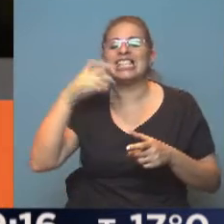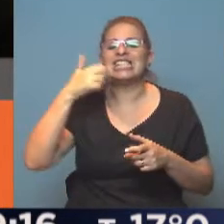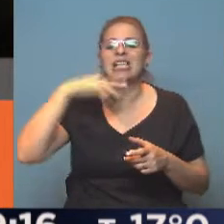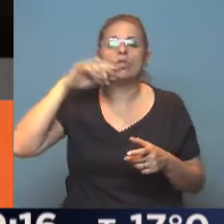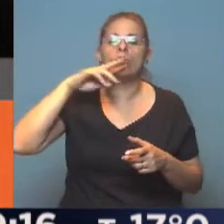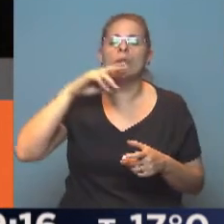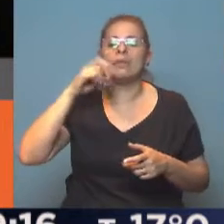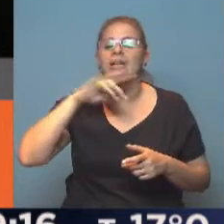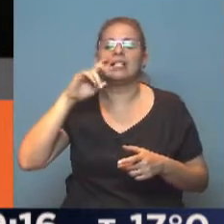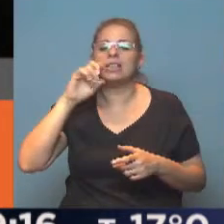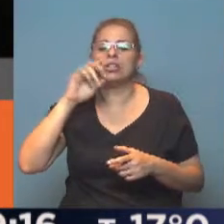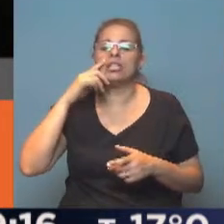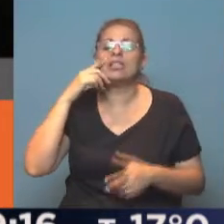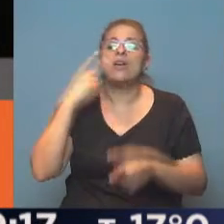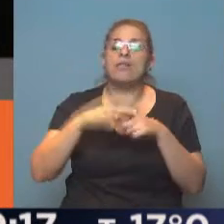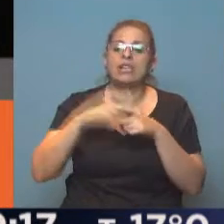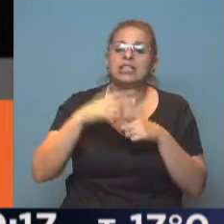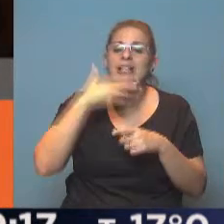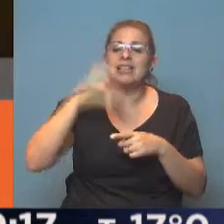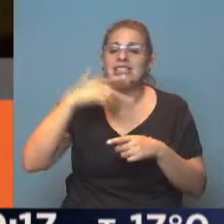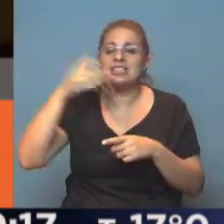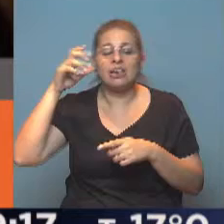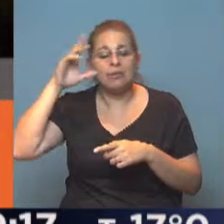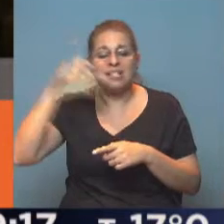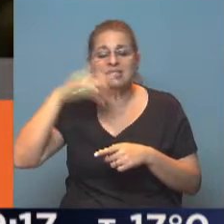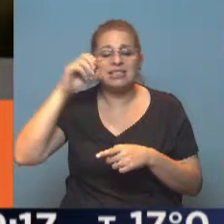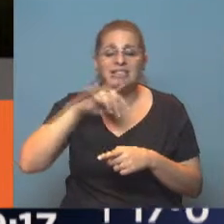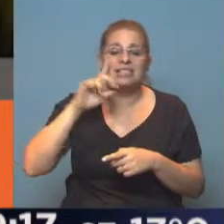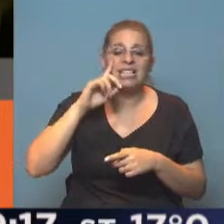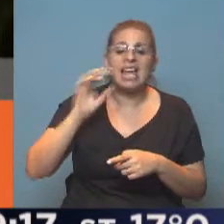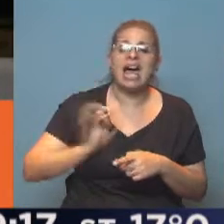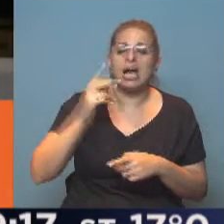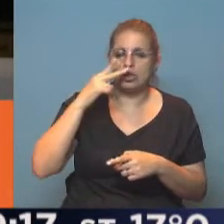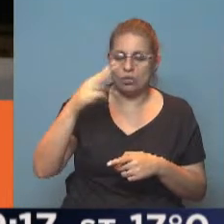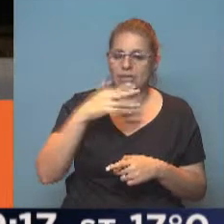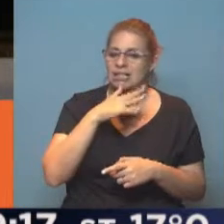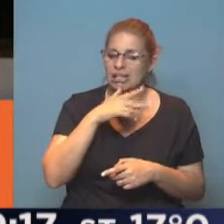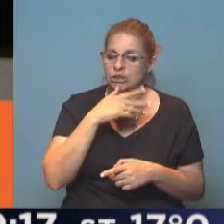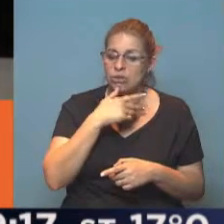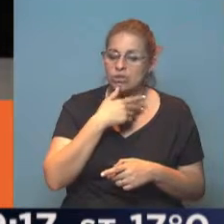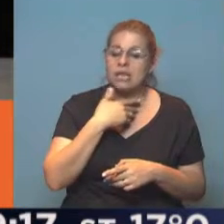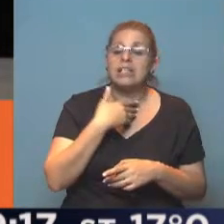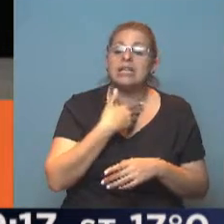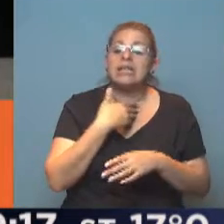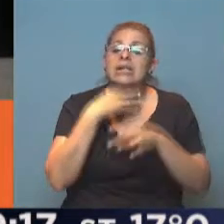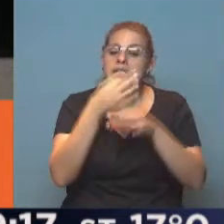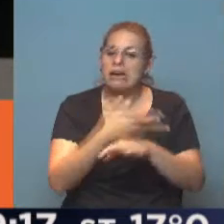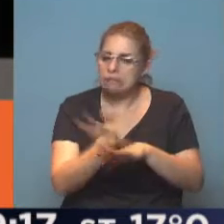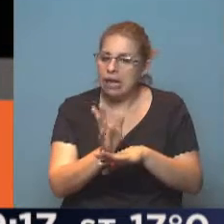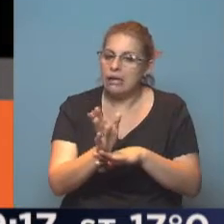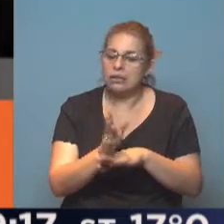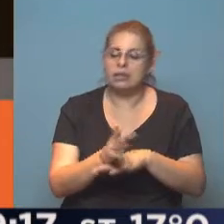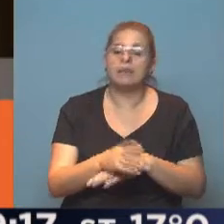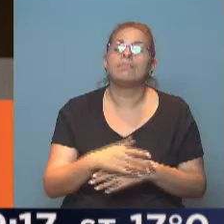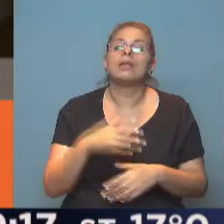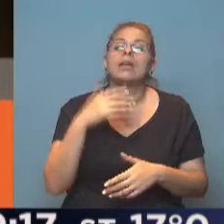estrenada en el Festival de San Sebastián 2014, llega con retraso esta película muy original e imposible de clasificar en un solo género.